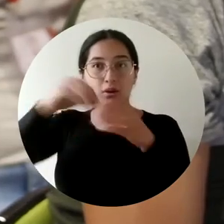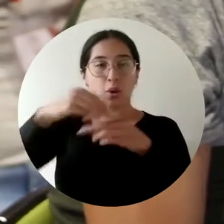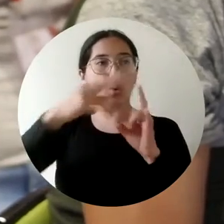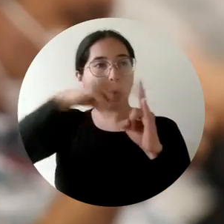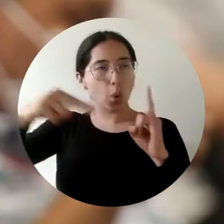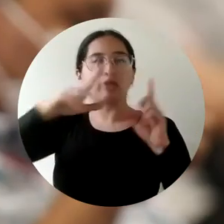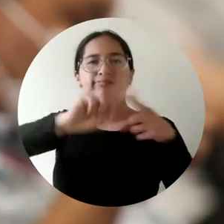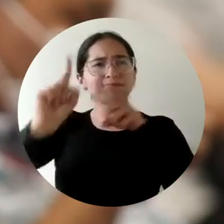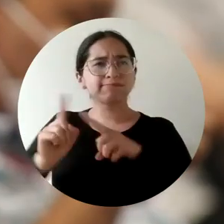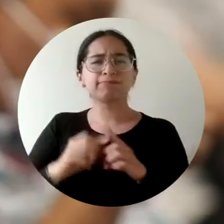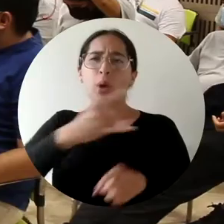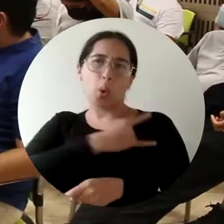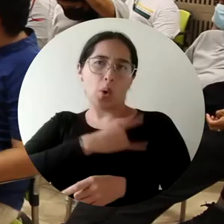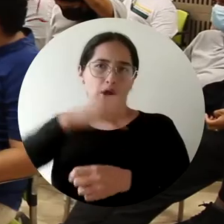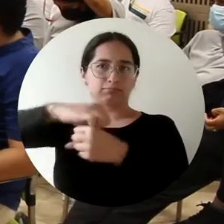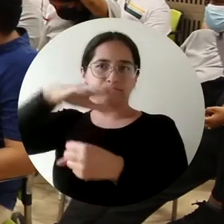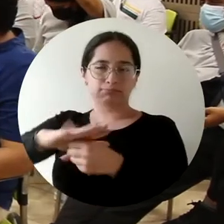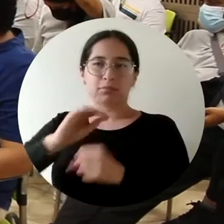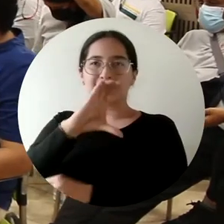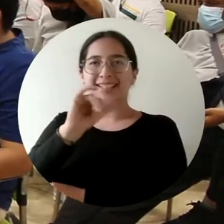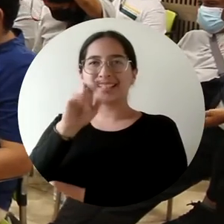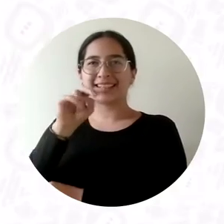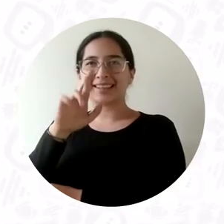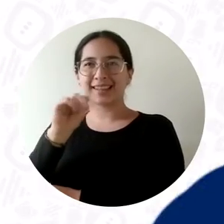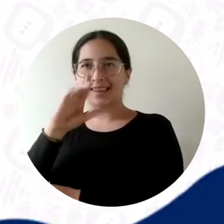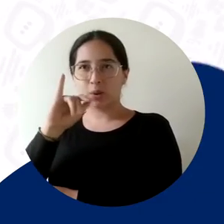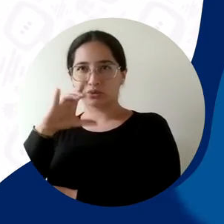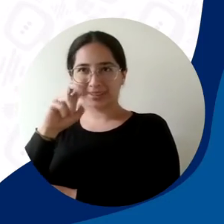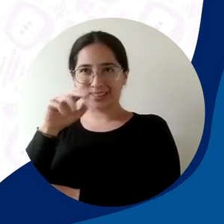Trabajadores de las Universidades Públicas Nacionales Sintra Unal.